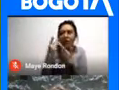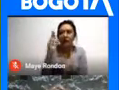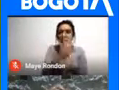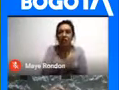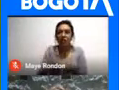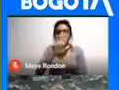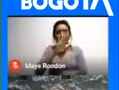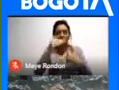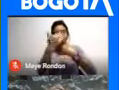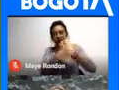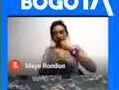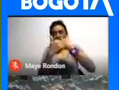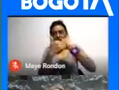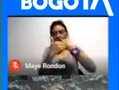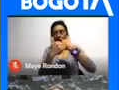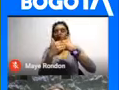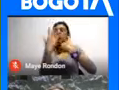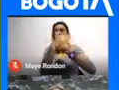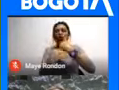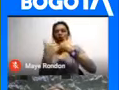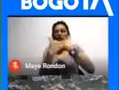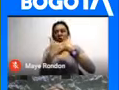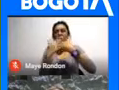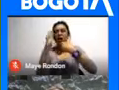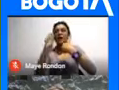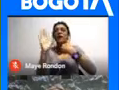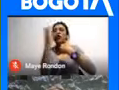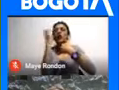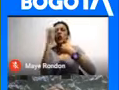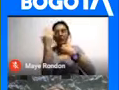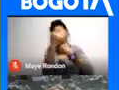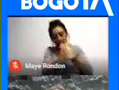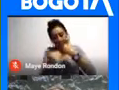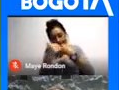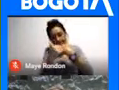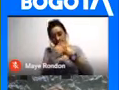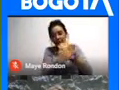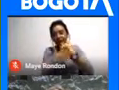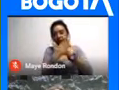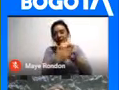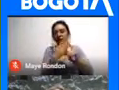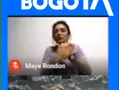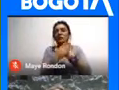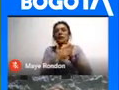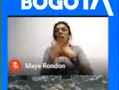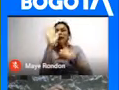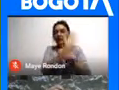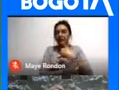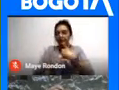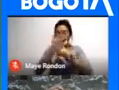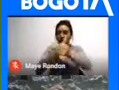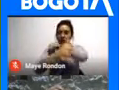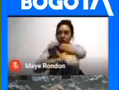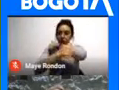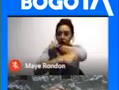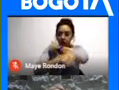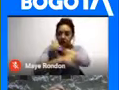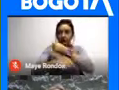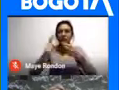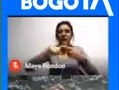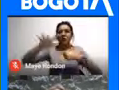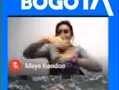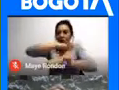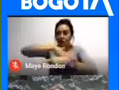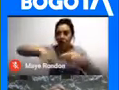central Y otros que no Entonces la región central De Colombia Está conformada Por los departamentos De Boyacá Cundinamarca